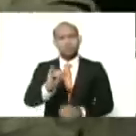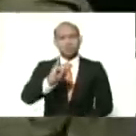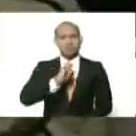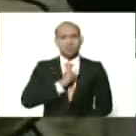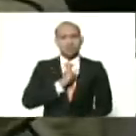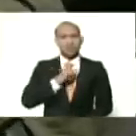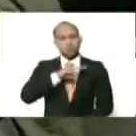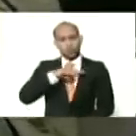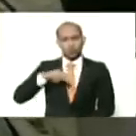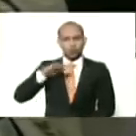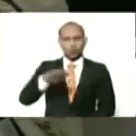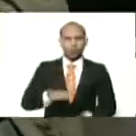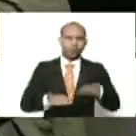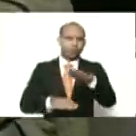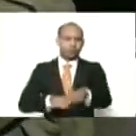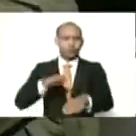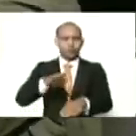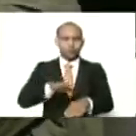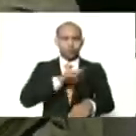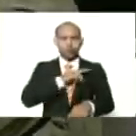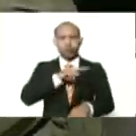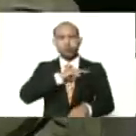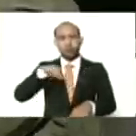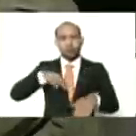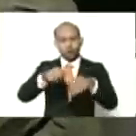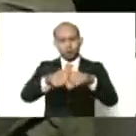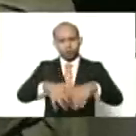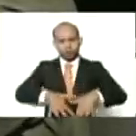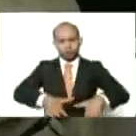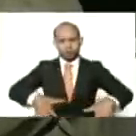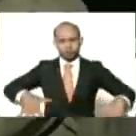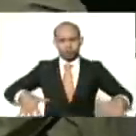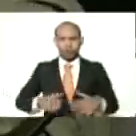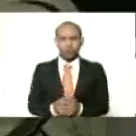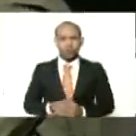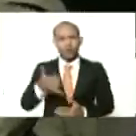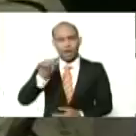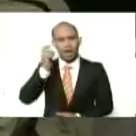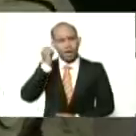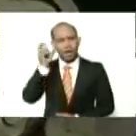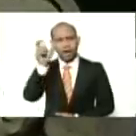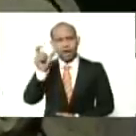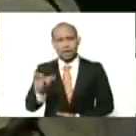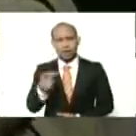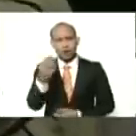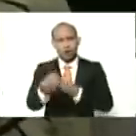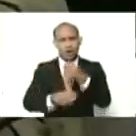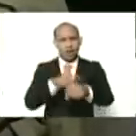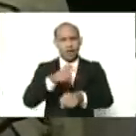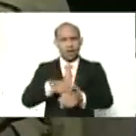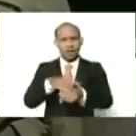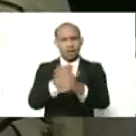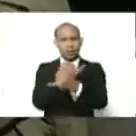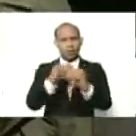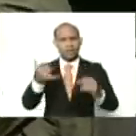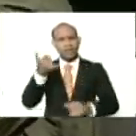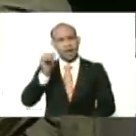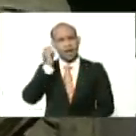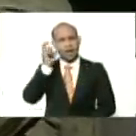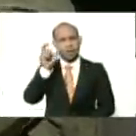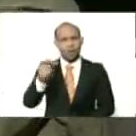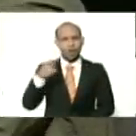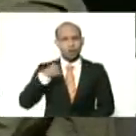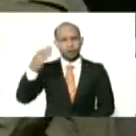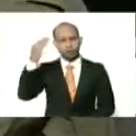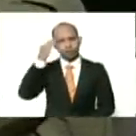orgullosas, de nuestras raíces, y que también, hay mujeres, así como en los tiempos de independencia, yo estoy segura que hoy, que